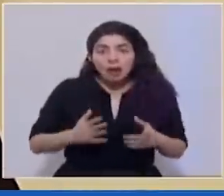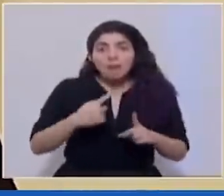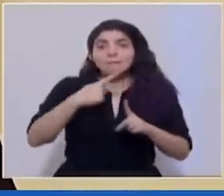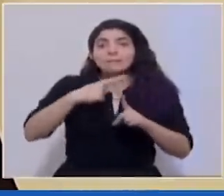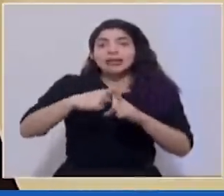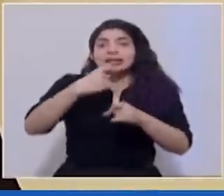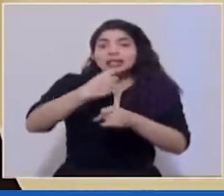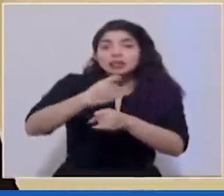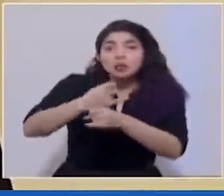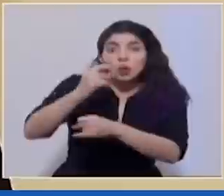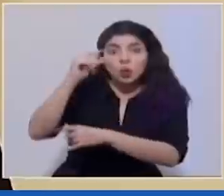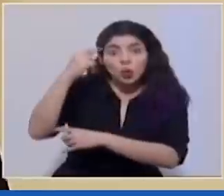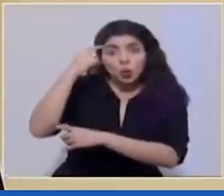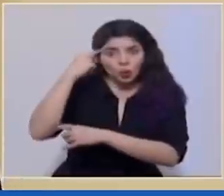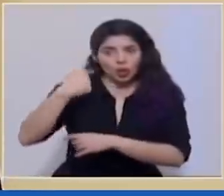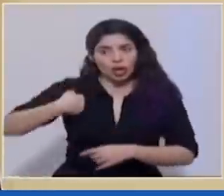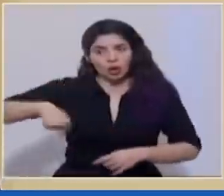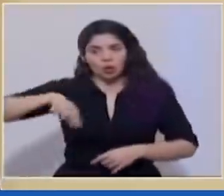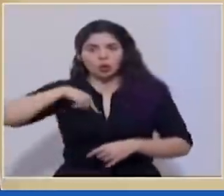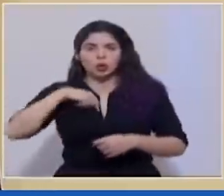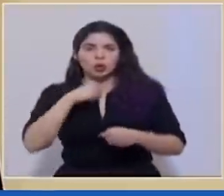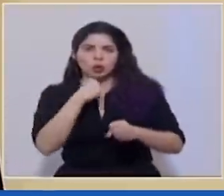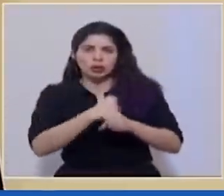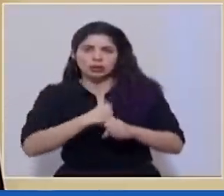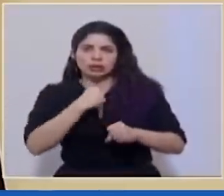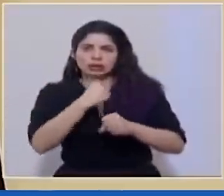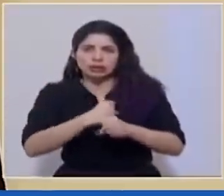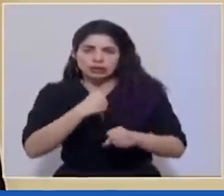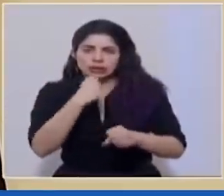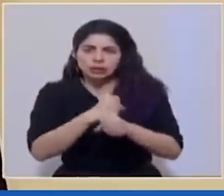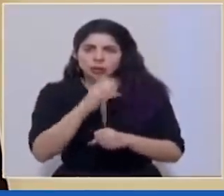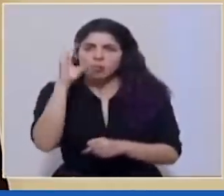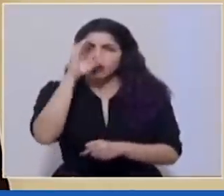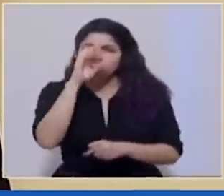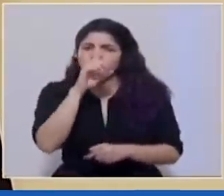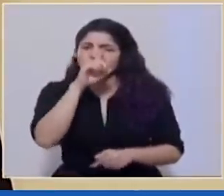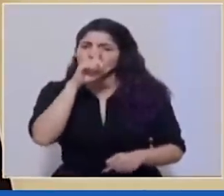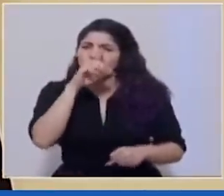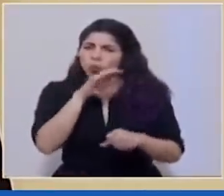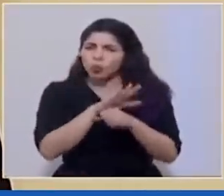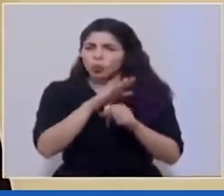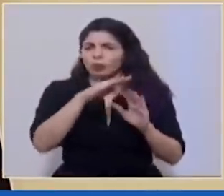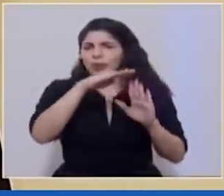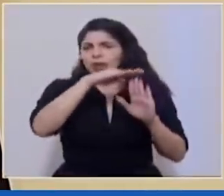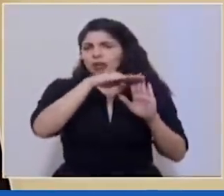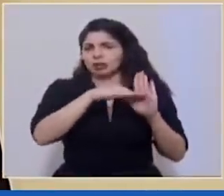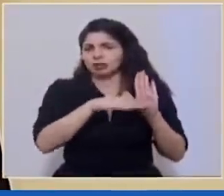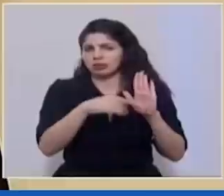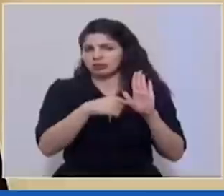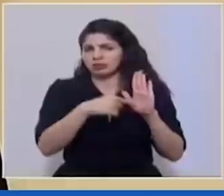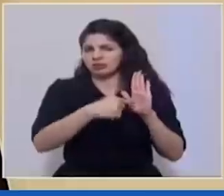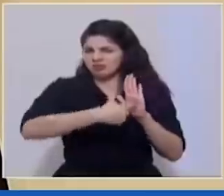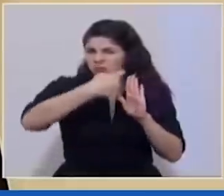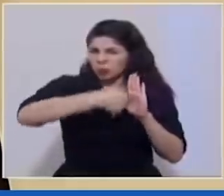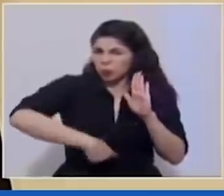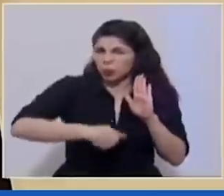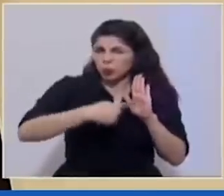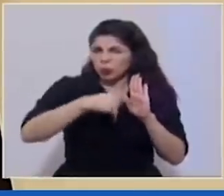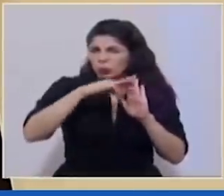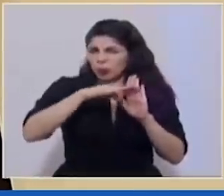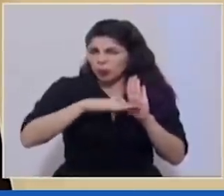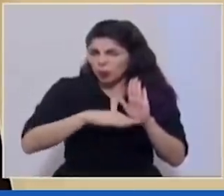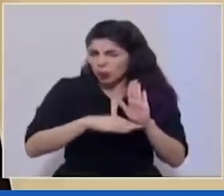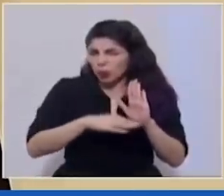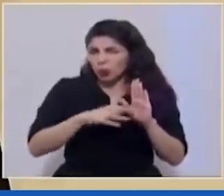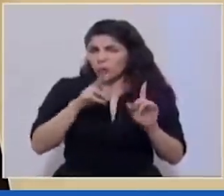instituciones de gobierno estamos haciendo un trabajo por garantizar el cumplimiento de los más estrictos protocolos y